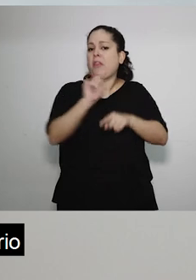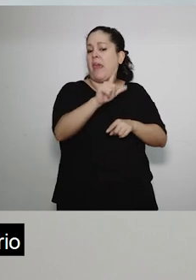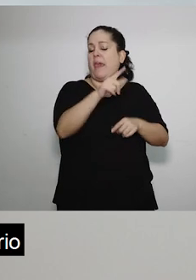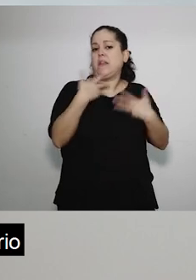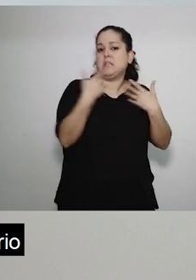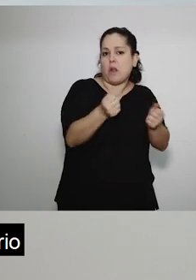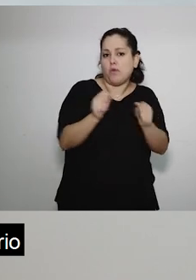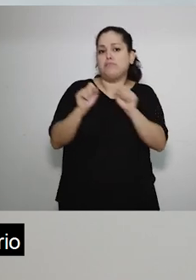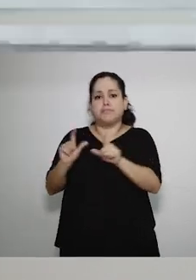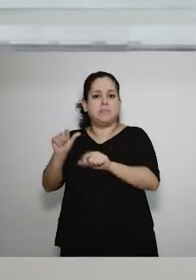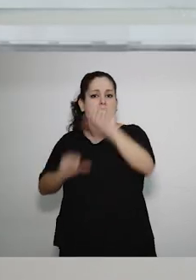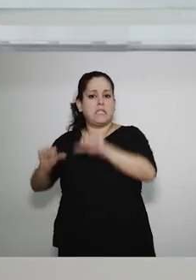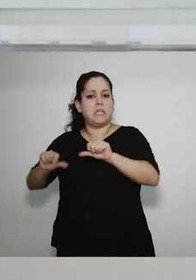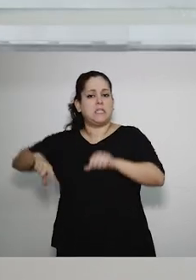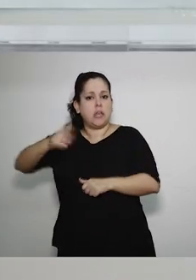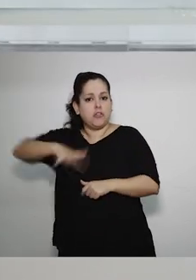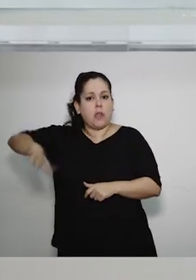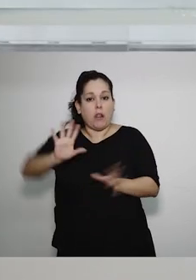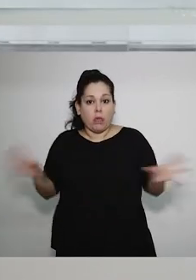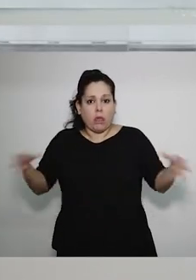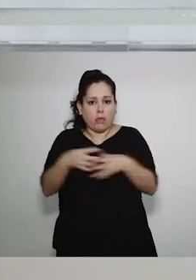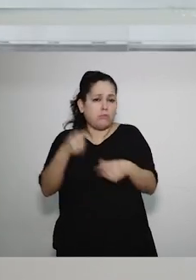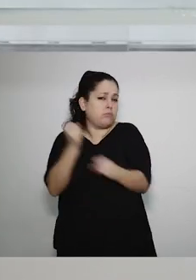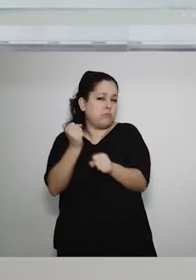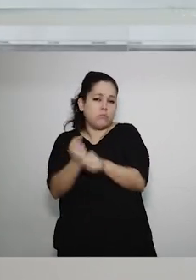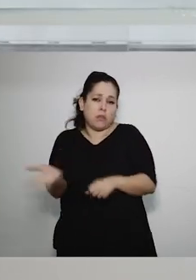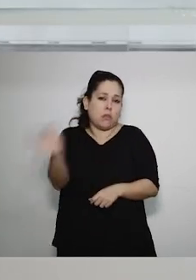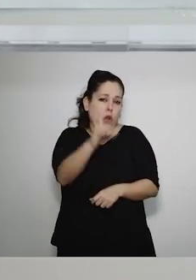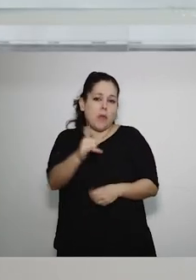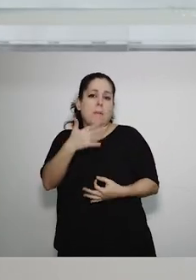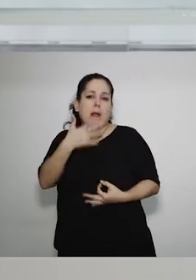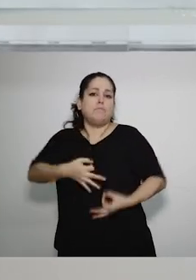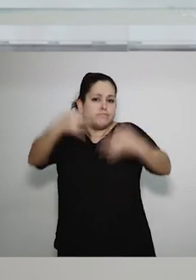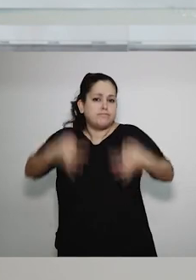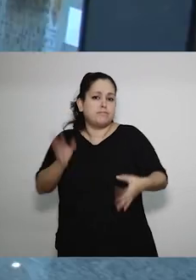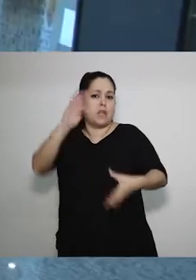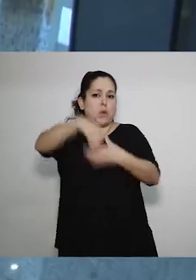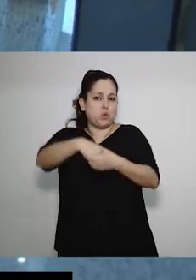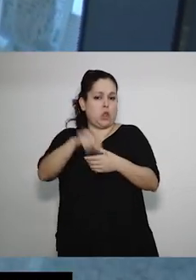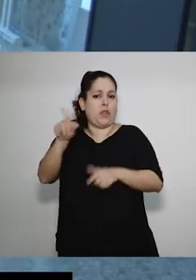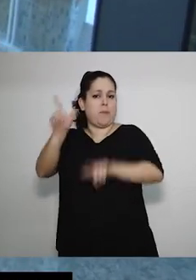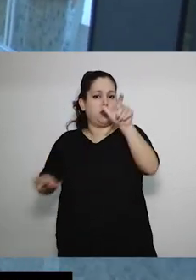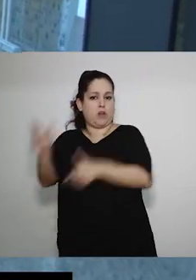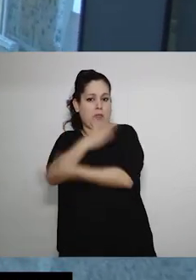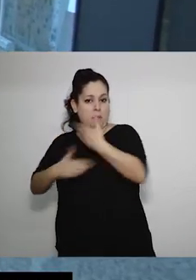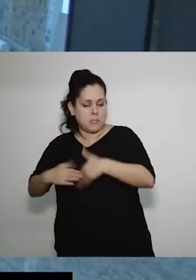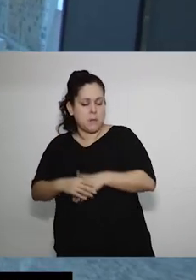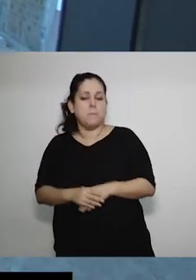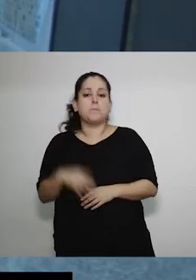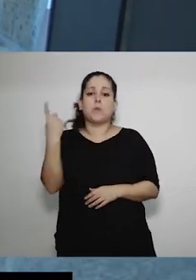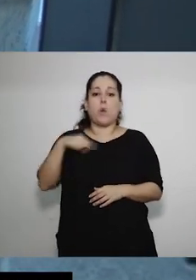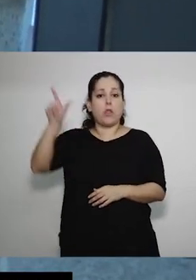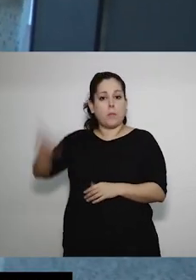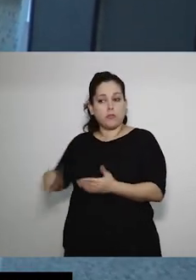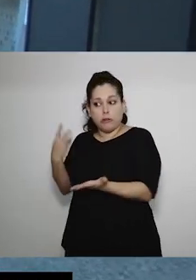del área de la salud y de las ciencias sociales, que trabajan día a día por la plena inclusión de las personas con discapacidad. Cuando una persona ingresa para